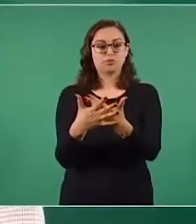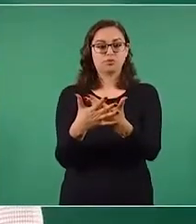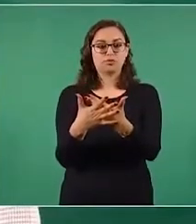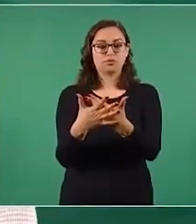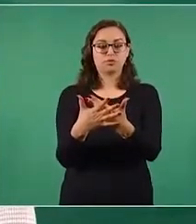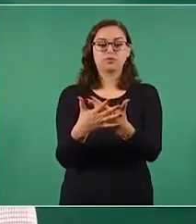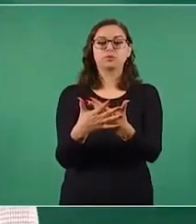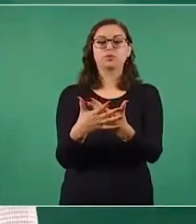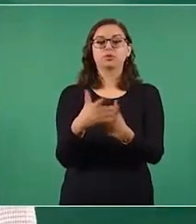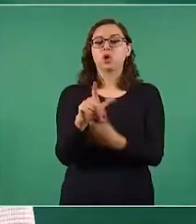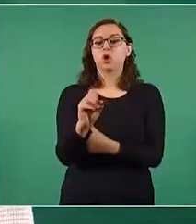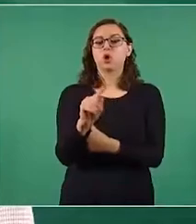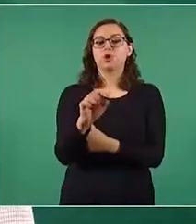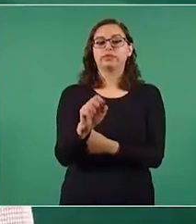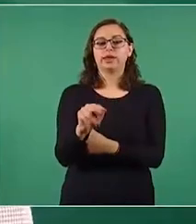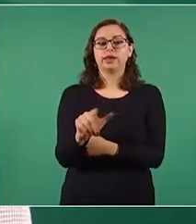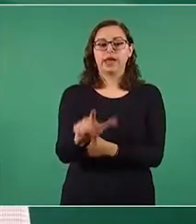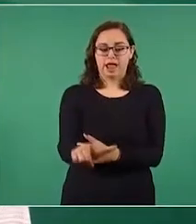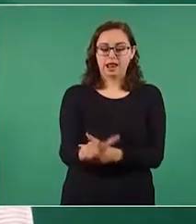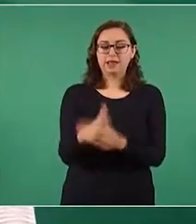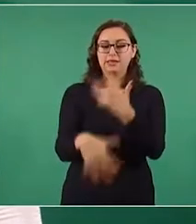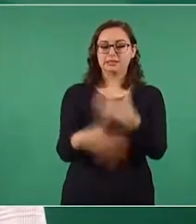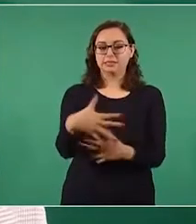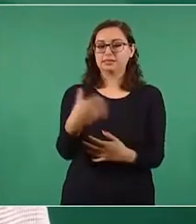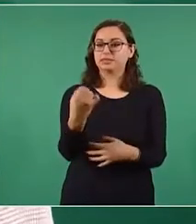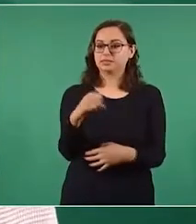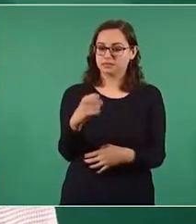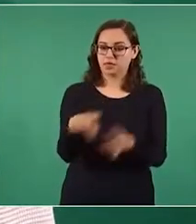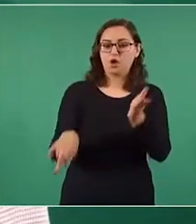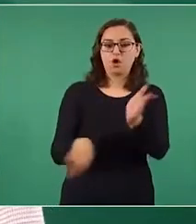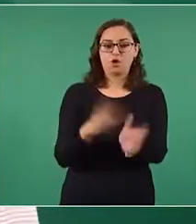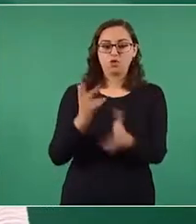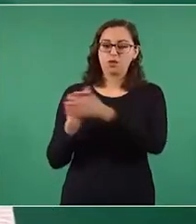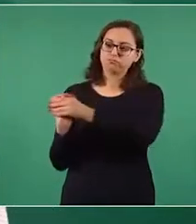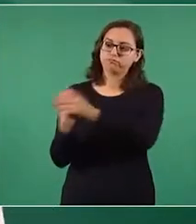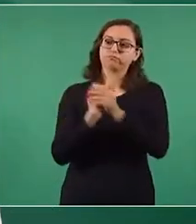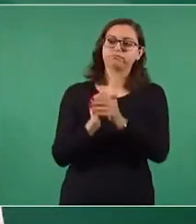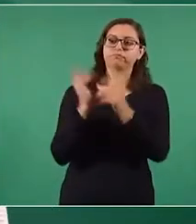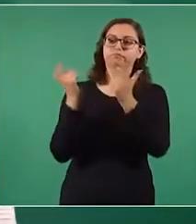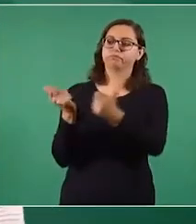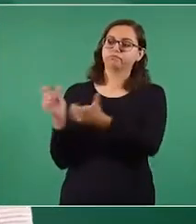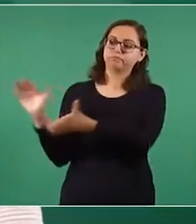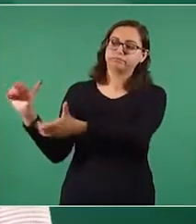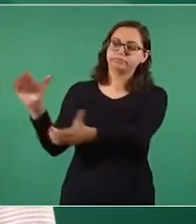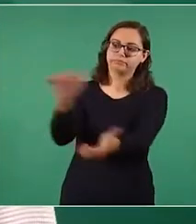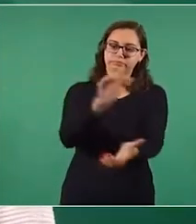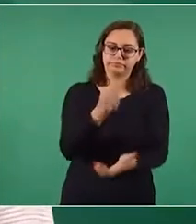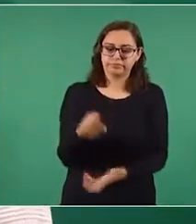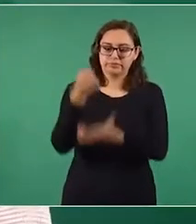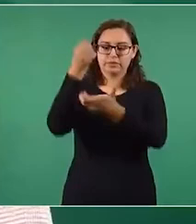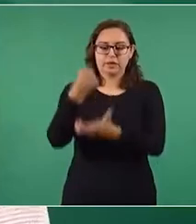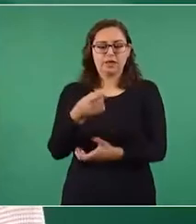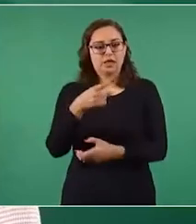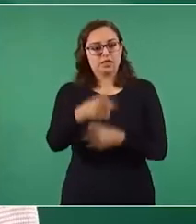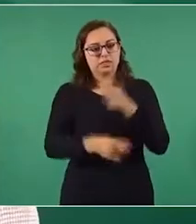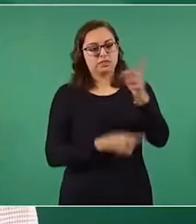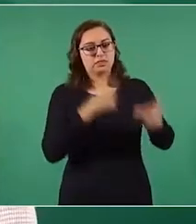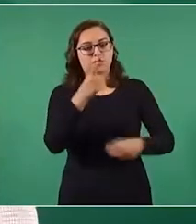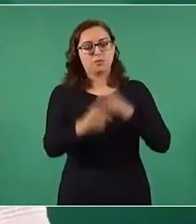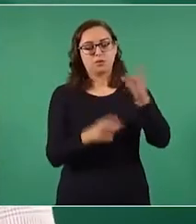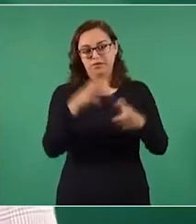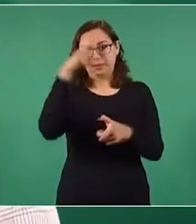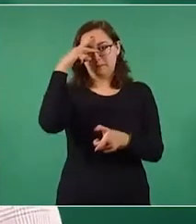Lotería Nacional el próximo 15 de septiembre, cuyos recursos obtenidos se utilizarán para apoyar a deportistas